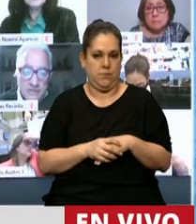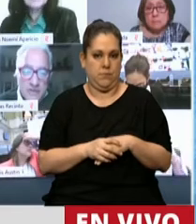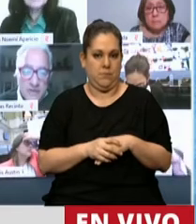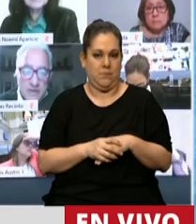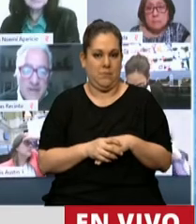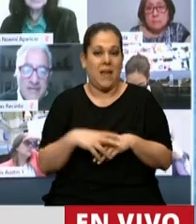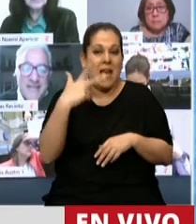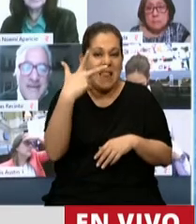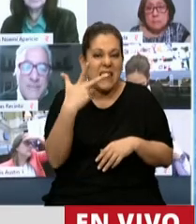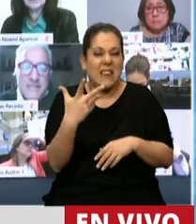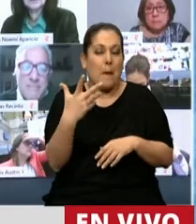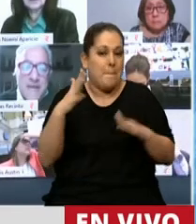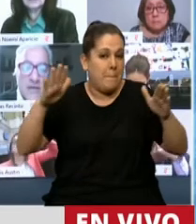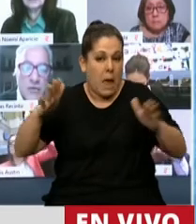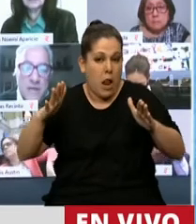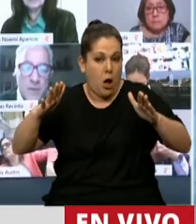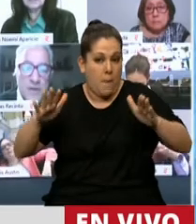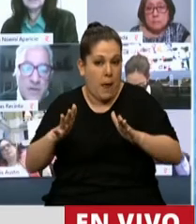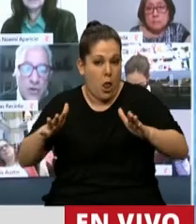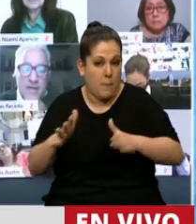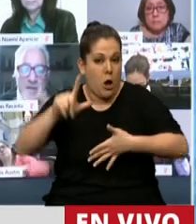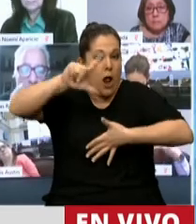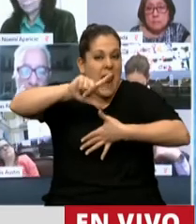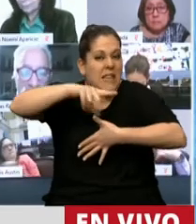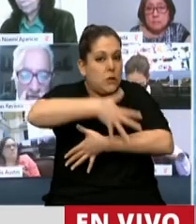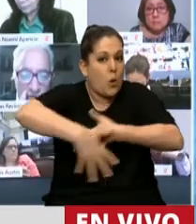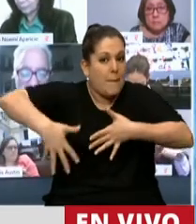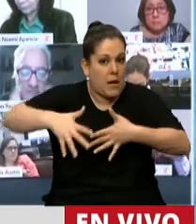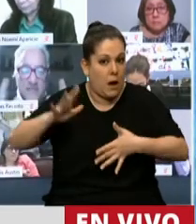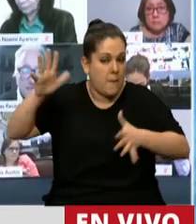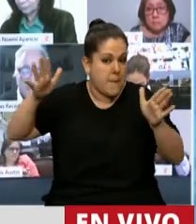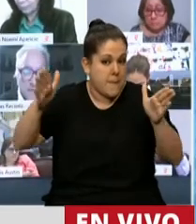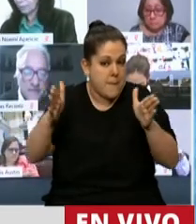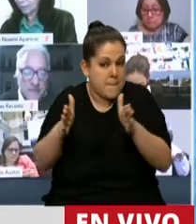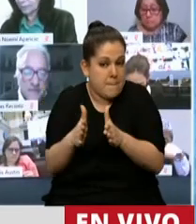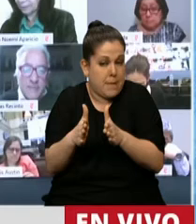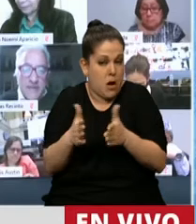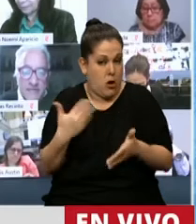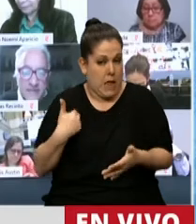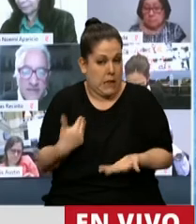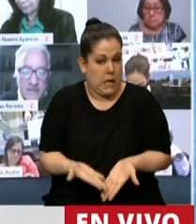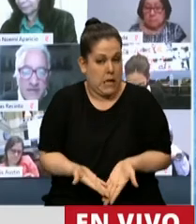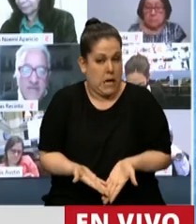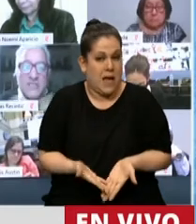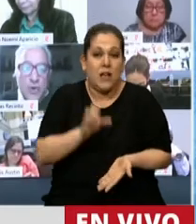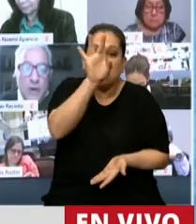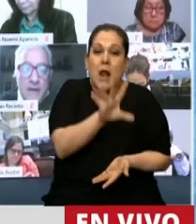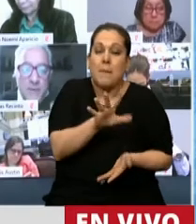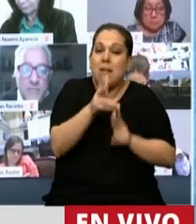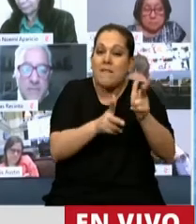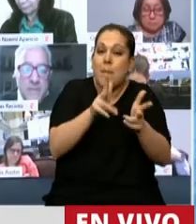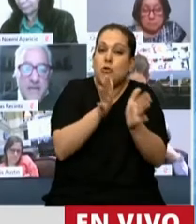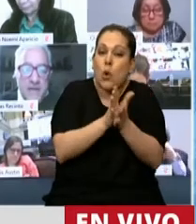Tres veces menos que el promedio latinoamericano, señor presidente. ¿Qué le parece? Y solo hablamos de PyME y